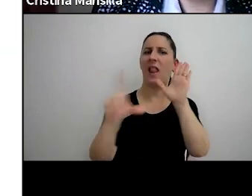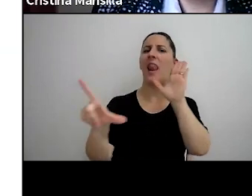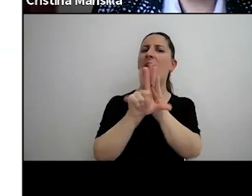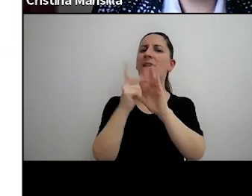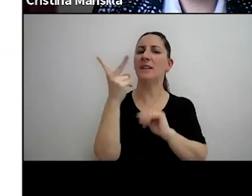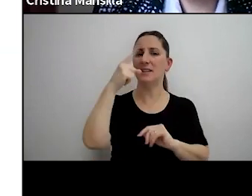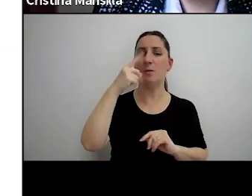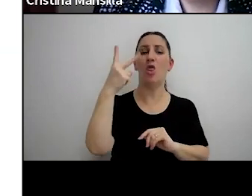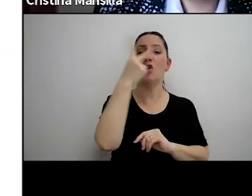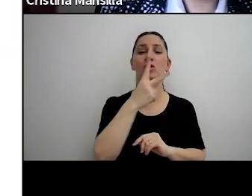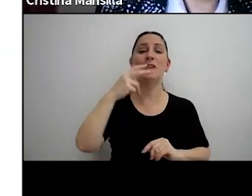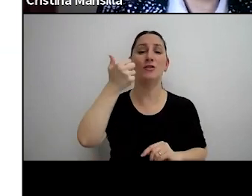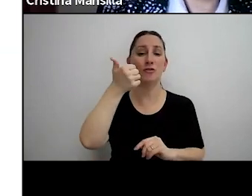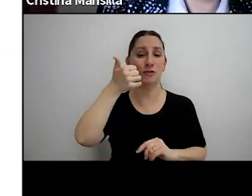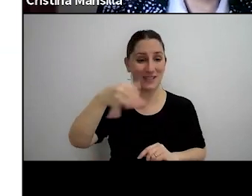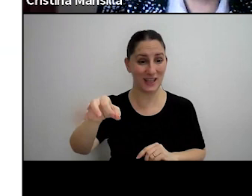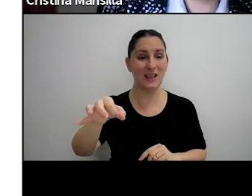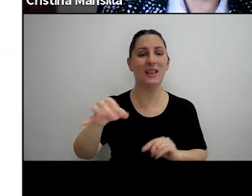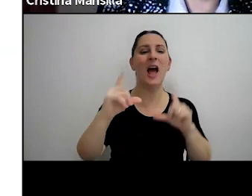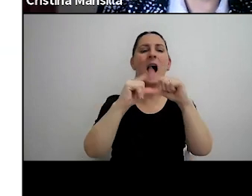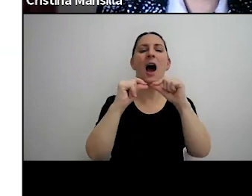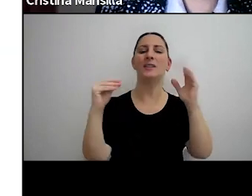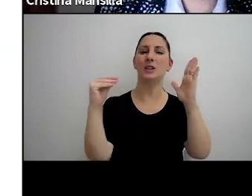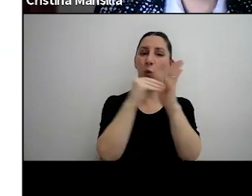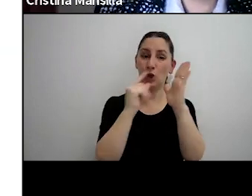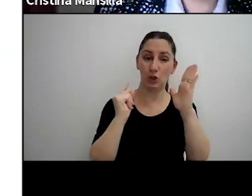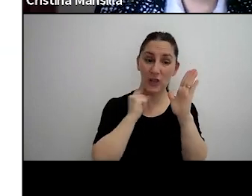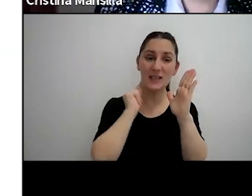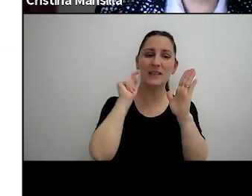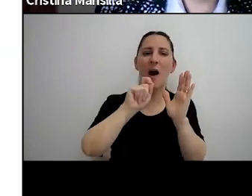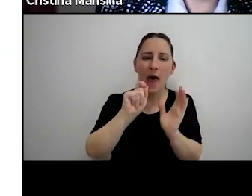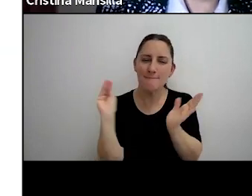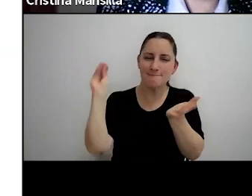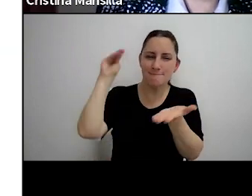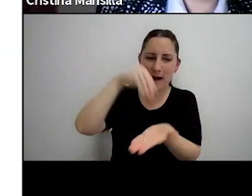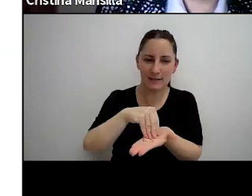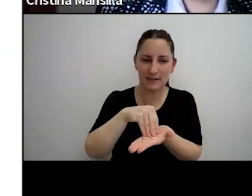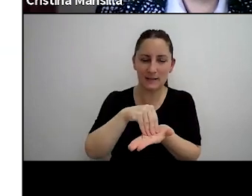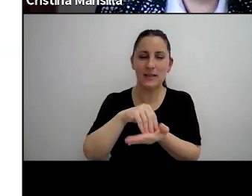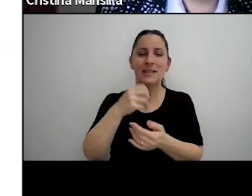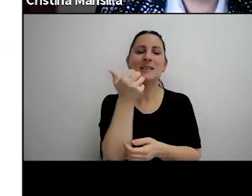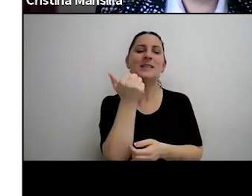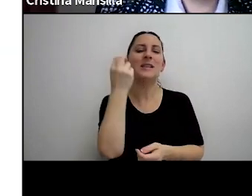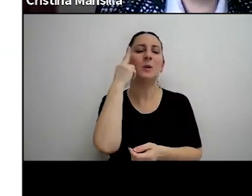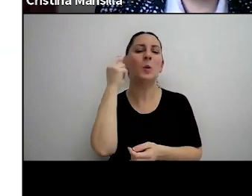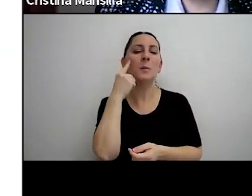.260 en el artículo 13, bueno, hay un incremento también a 69